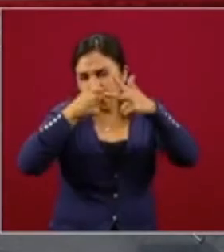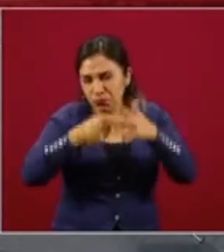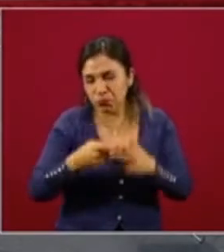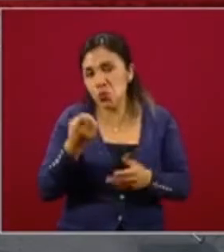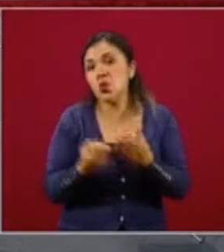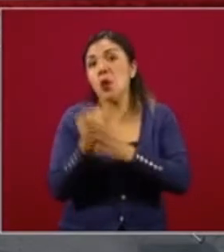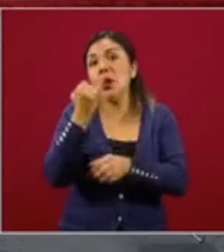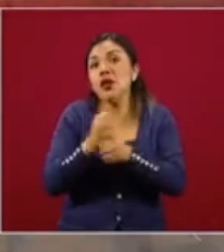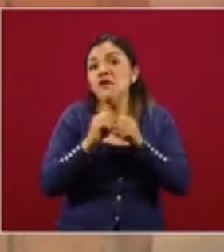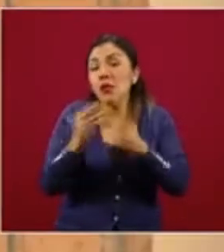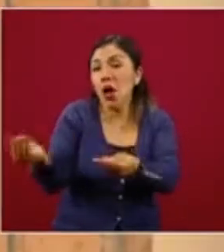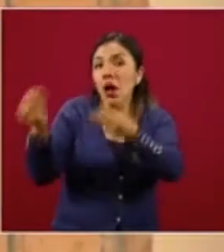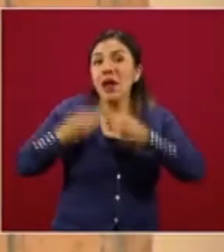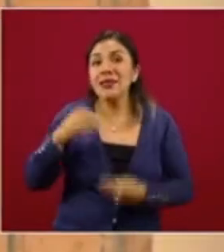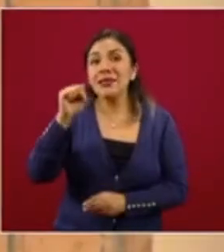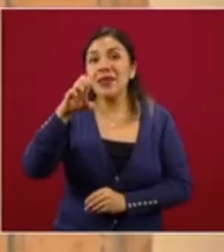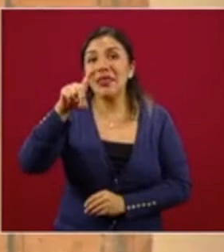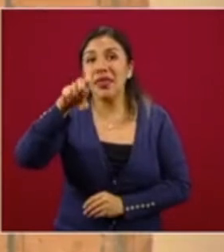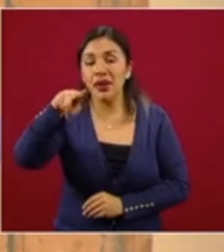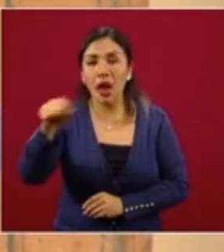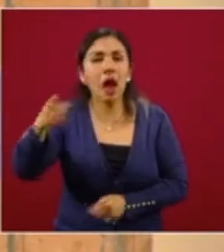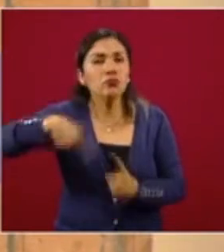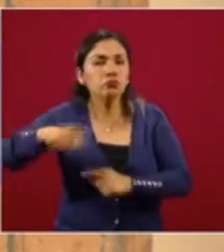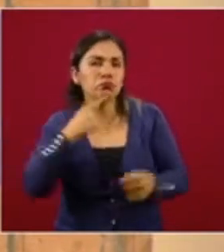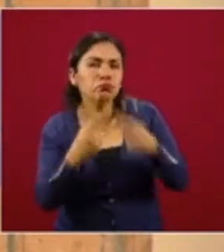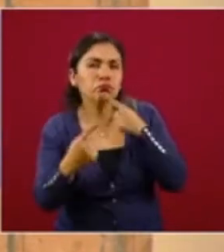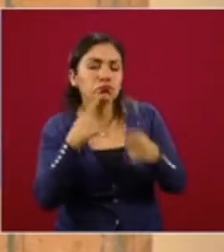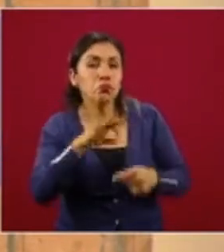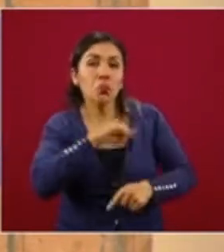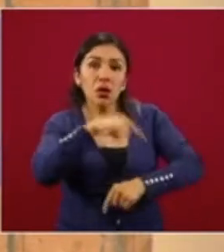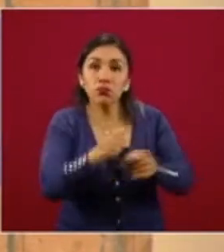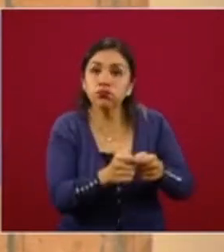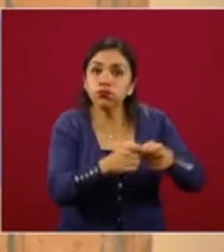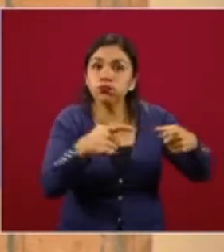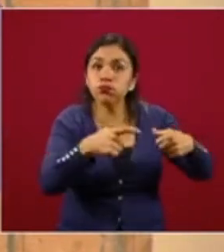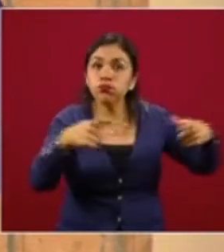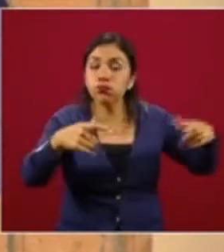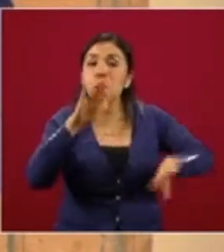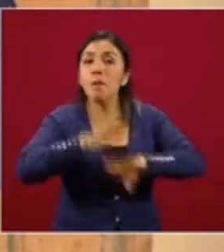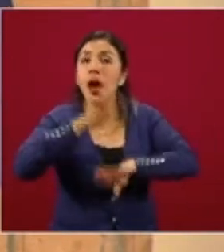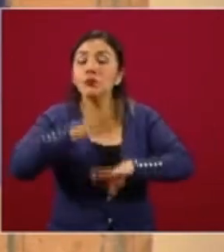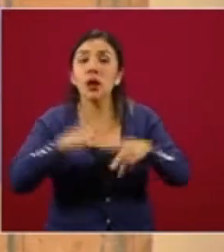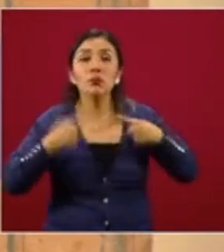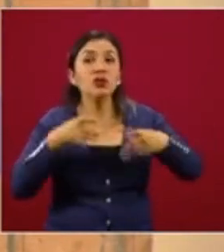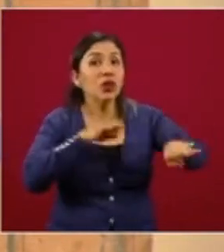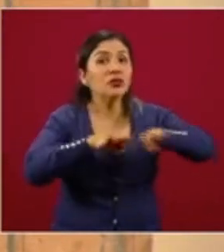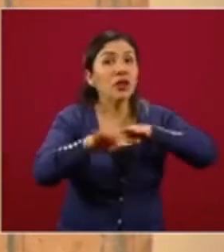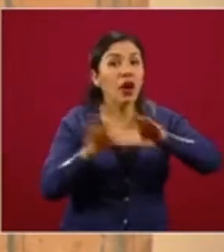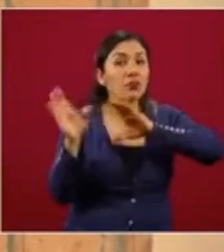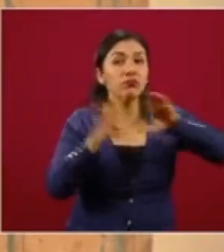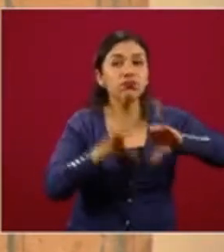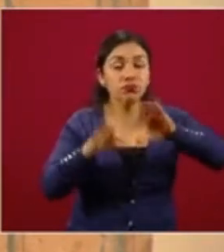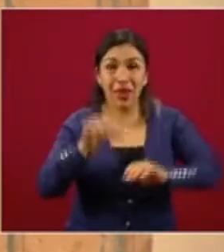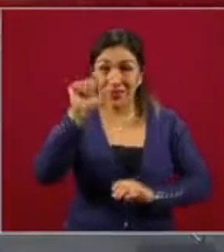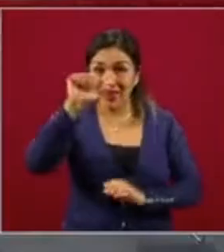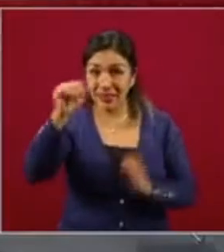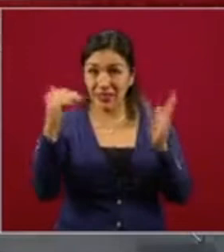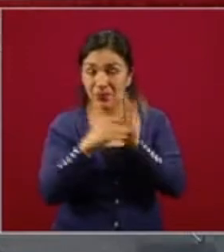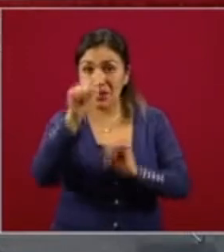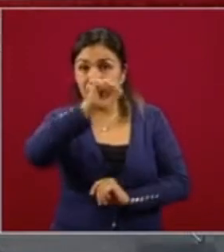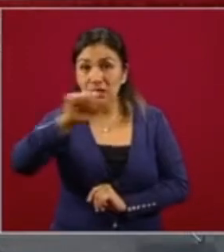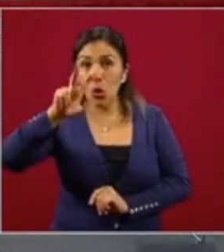que nos proporcionó la Sedena, se tiene programado que vaya creciendo el número de empleos directos, de 16 mil